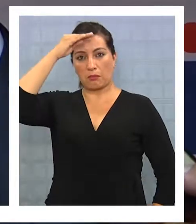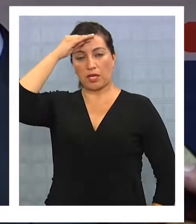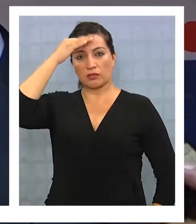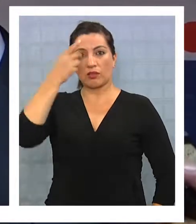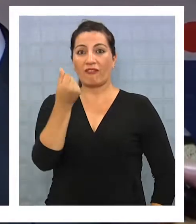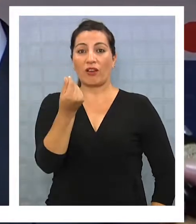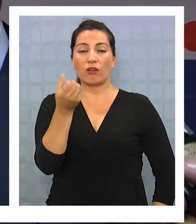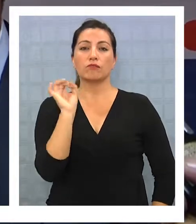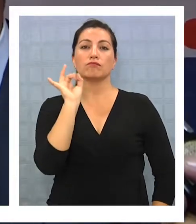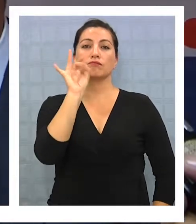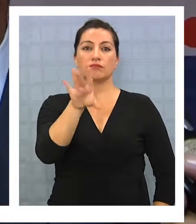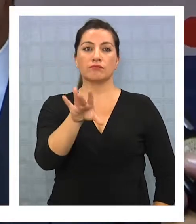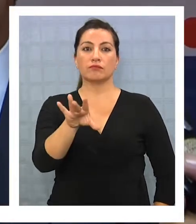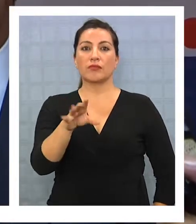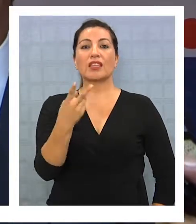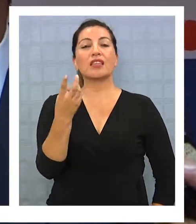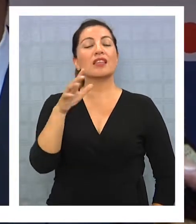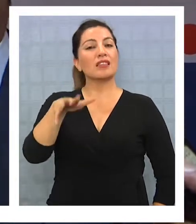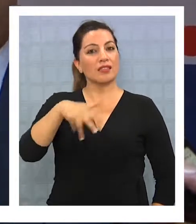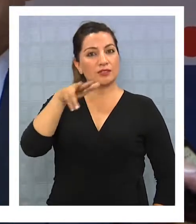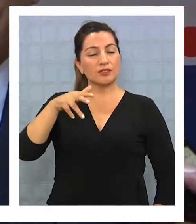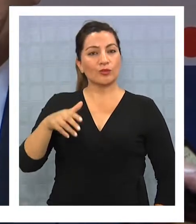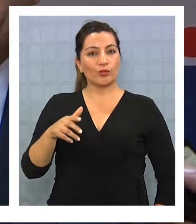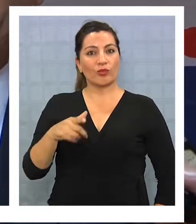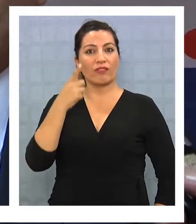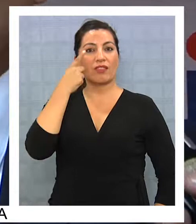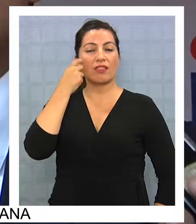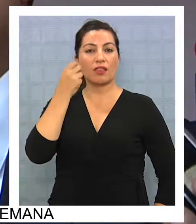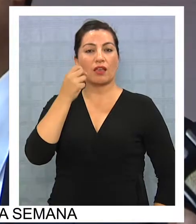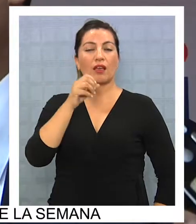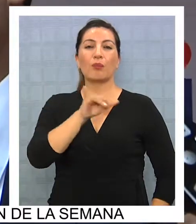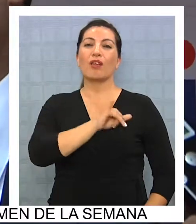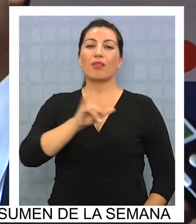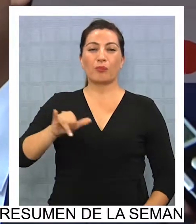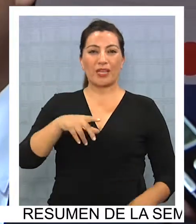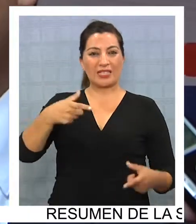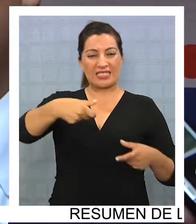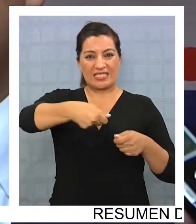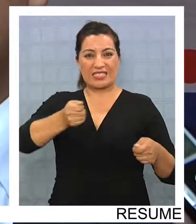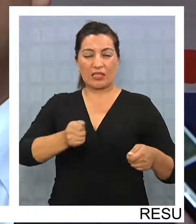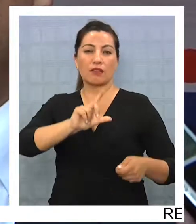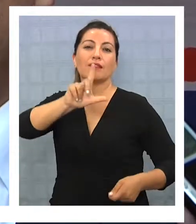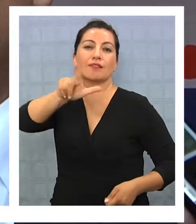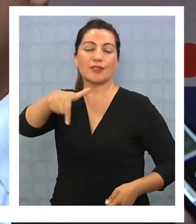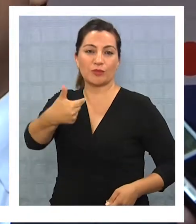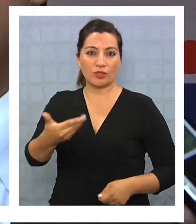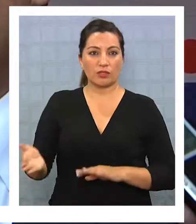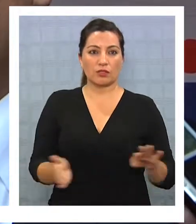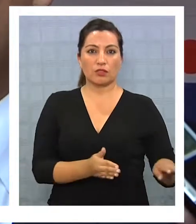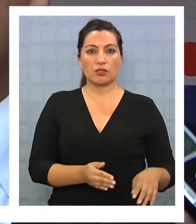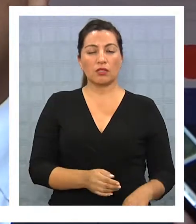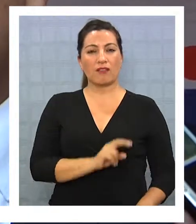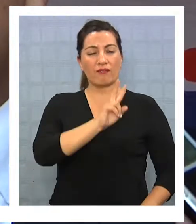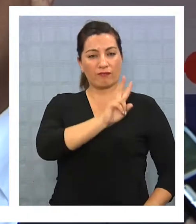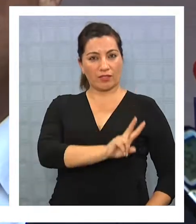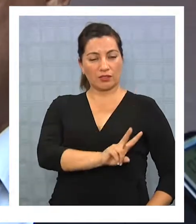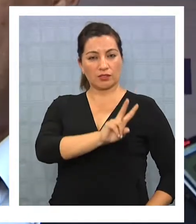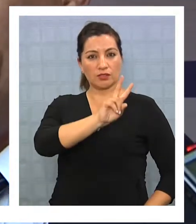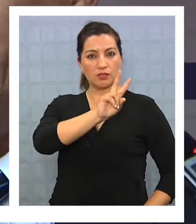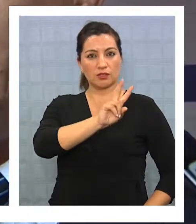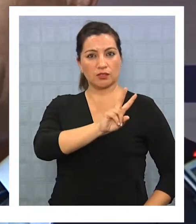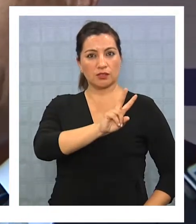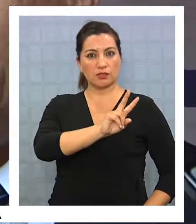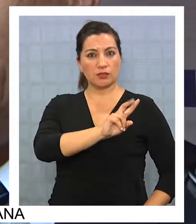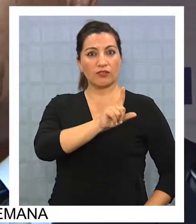mayo en sus cuentas, 19 días antes, respecto a la opción cheque. Aquellos que hagan su declaración